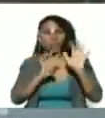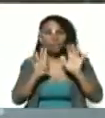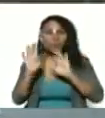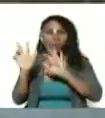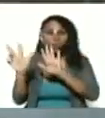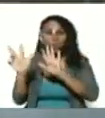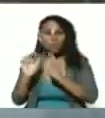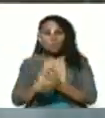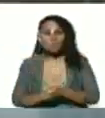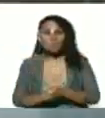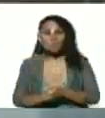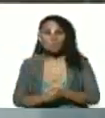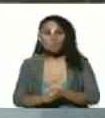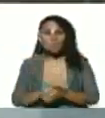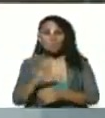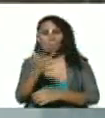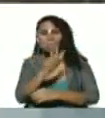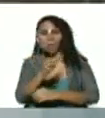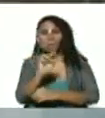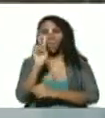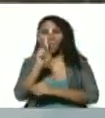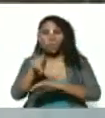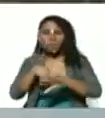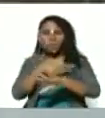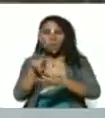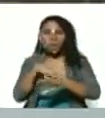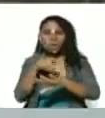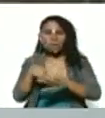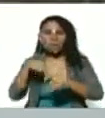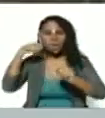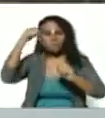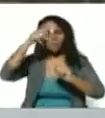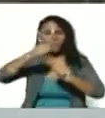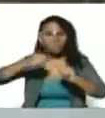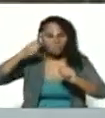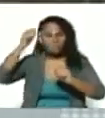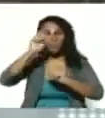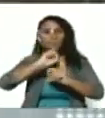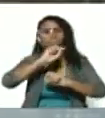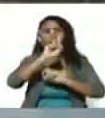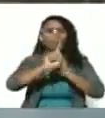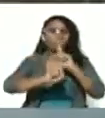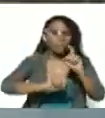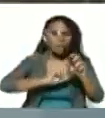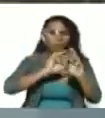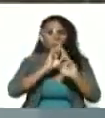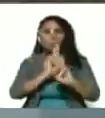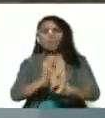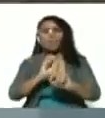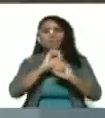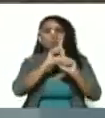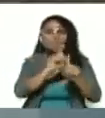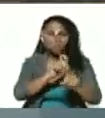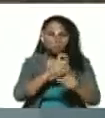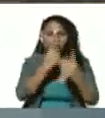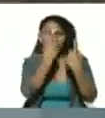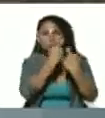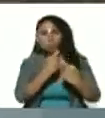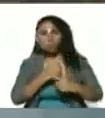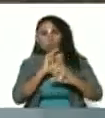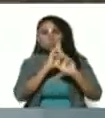así dos horas estuvimos grabando preguntas respuestas preguntas respuestas recuerdos